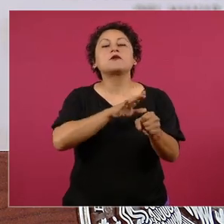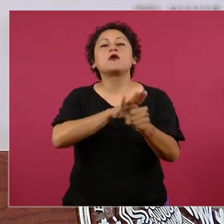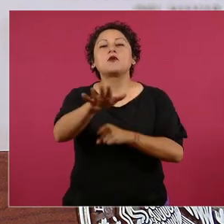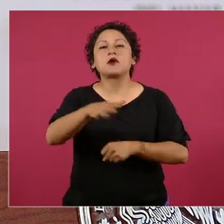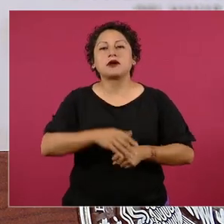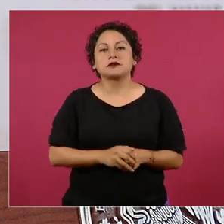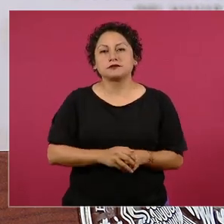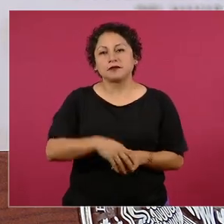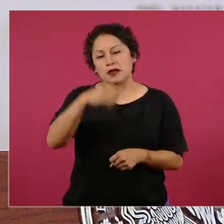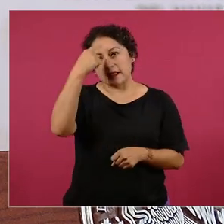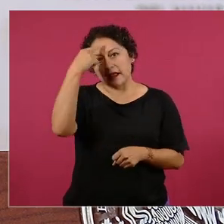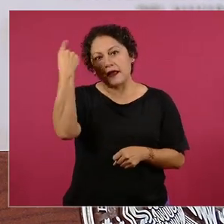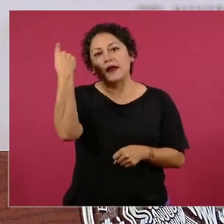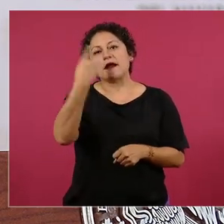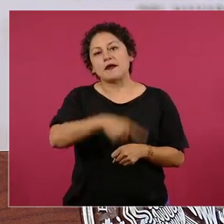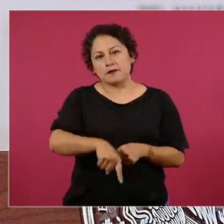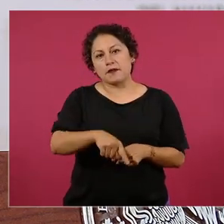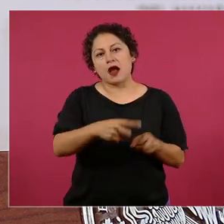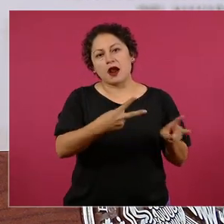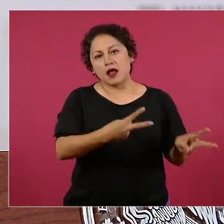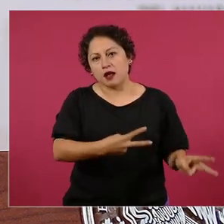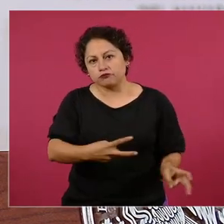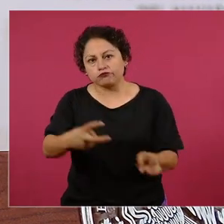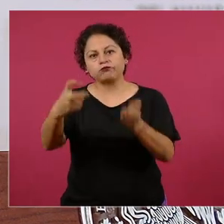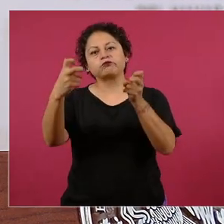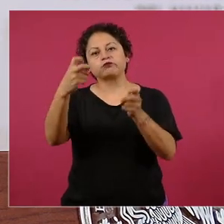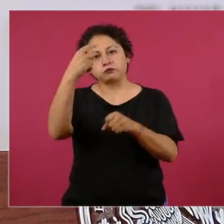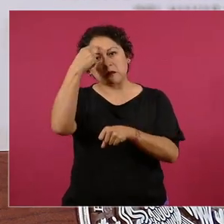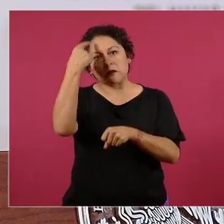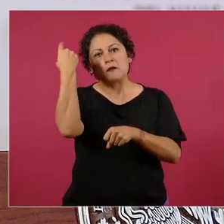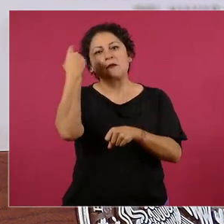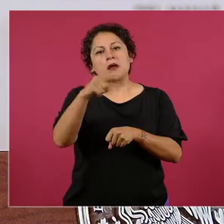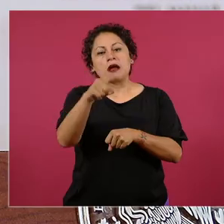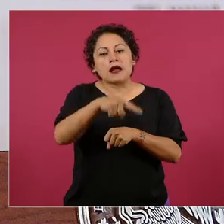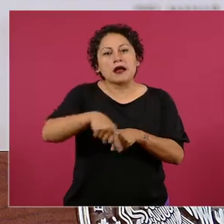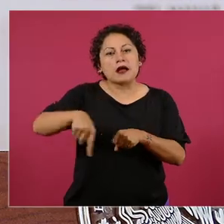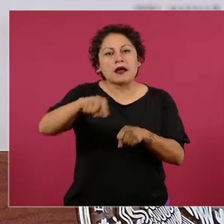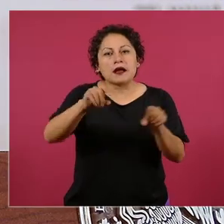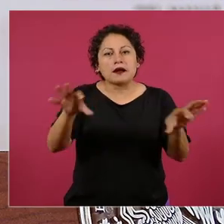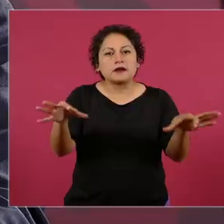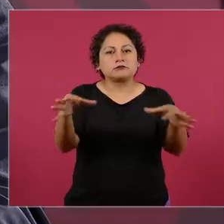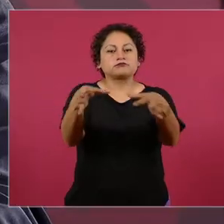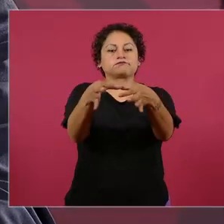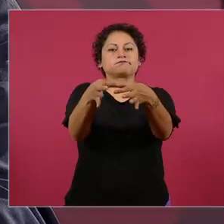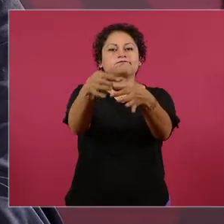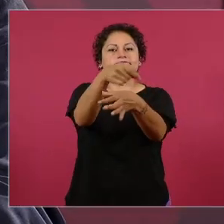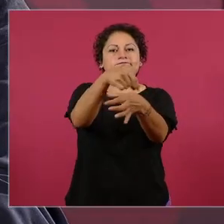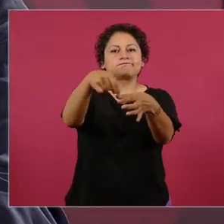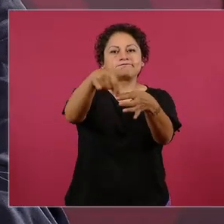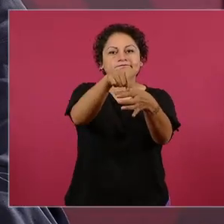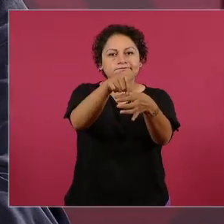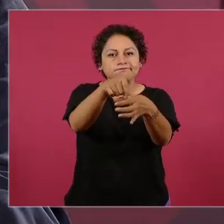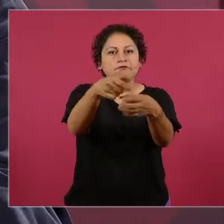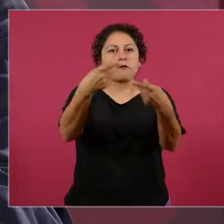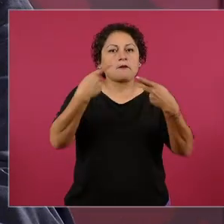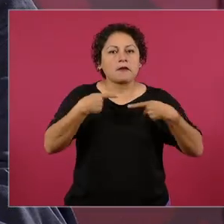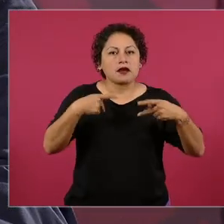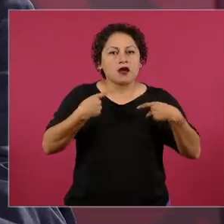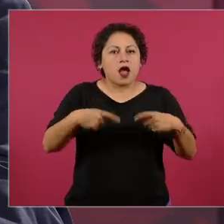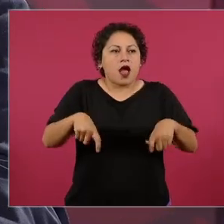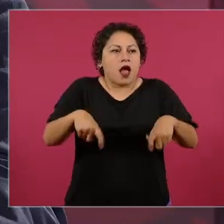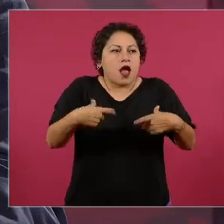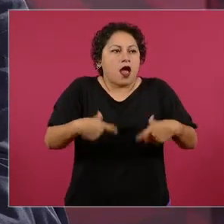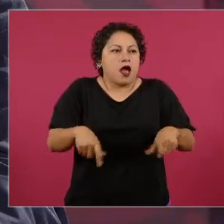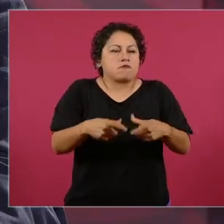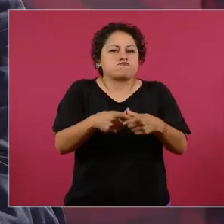el lucro, el beneficio para una minoría a costa del sufrimiento de la mayoría